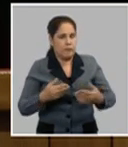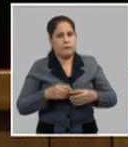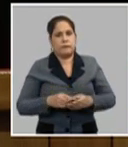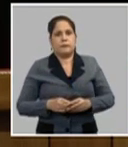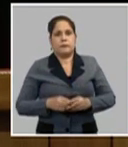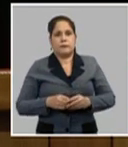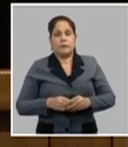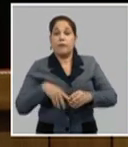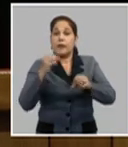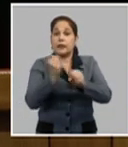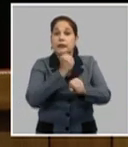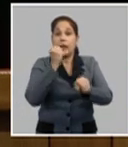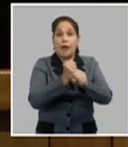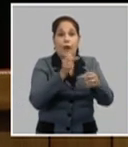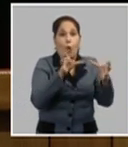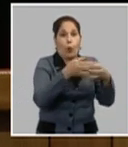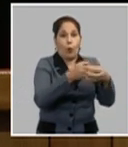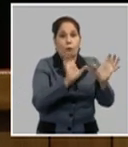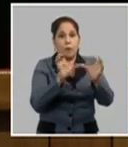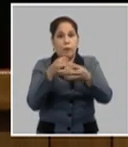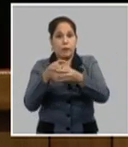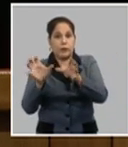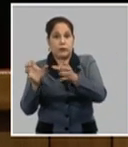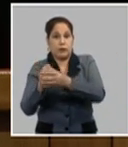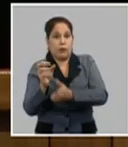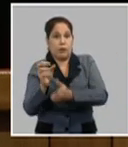al trabajo en comisiones. Gracias. Gracias.